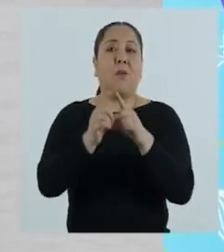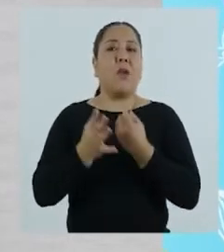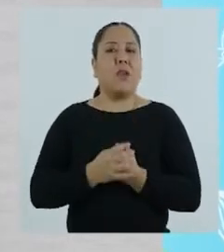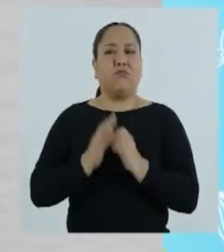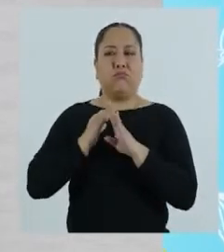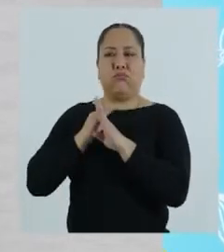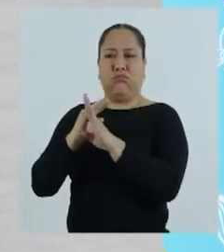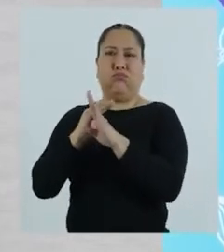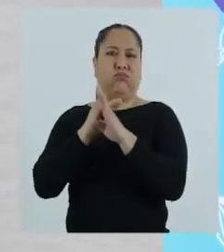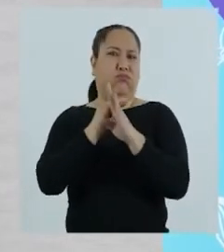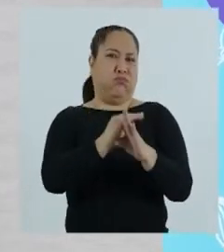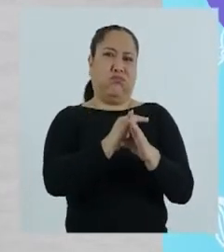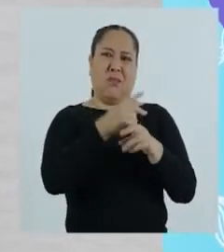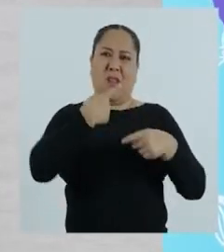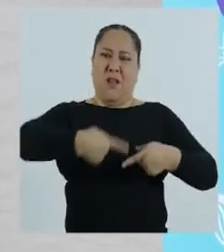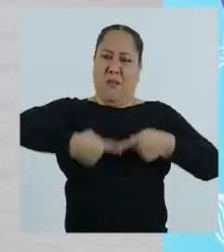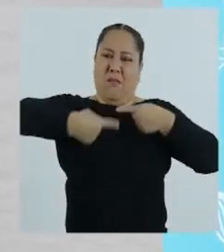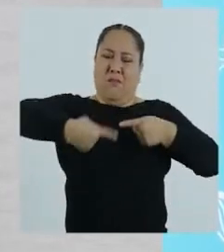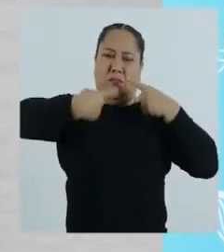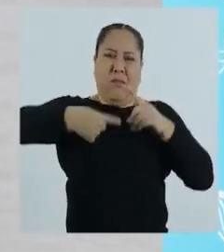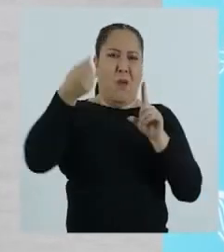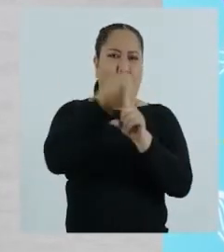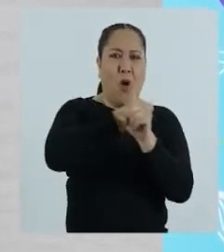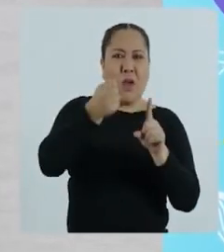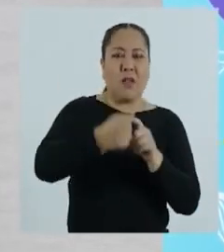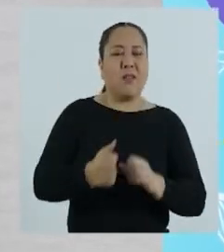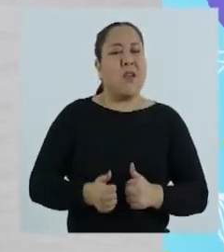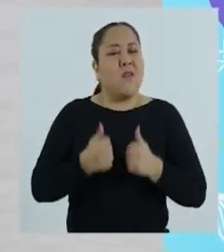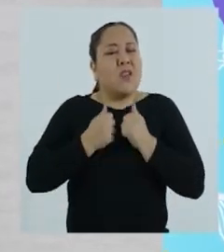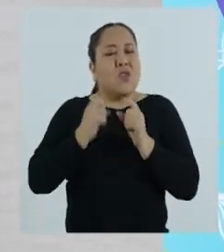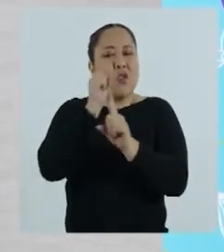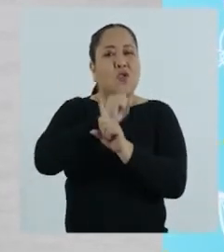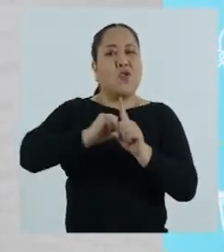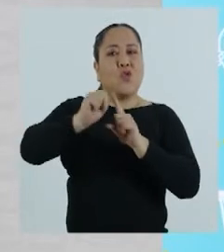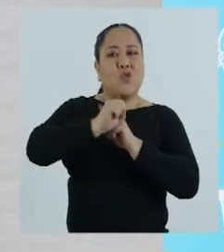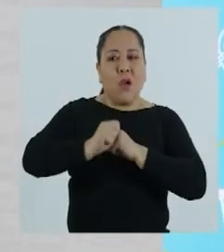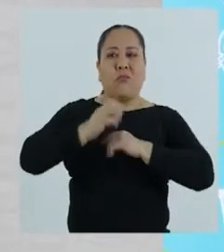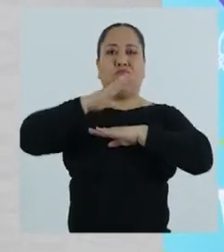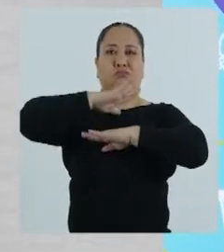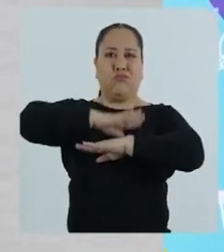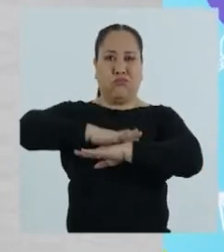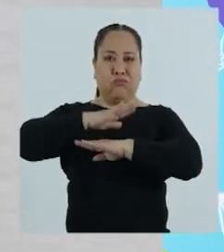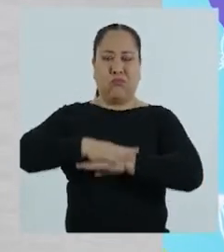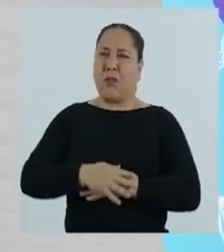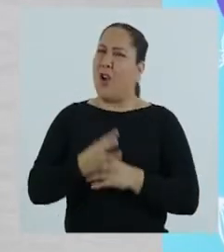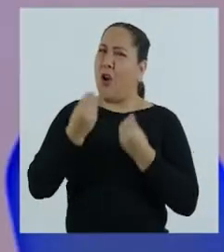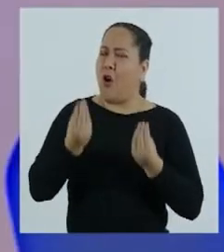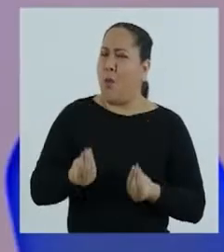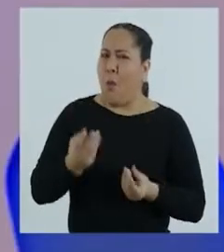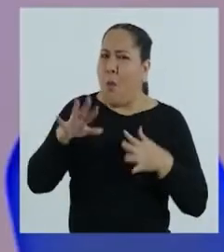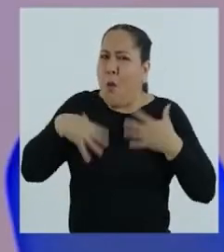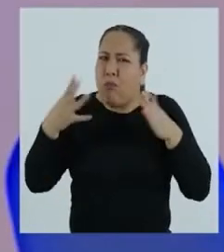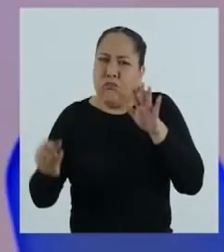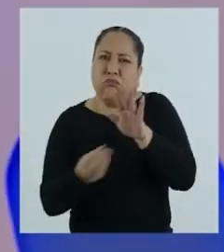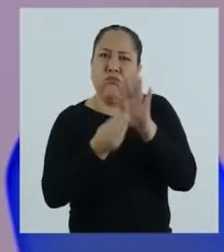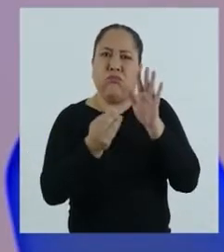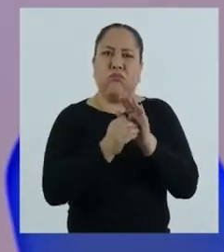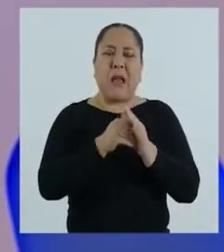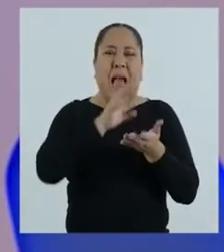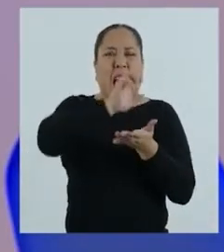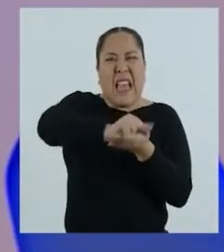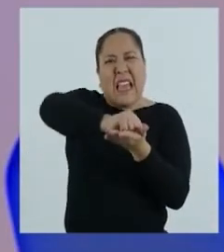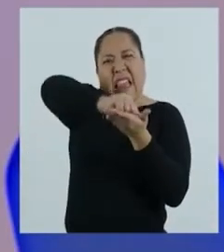Además, se evitan conflictos, violencia y se vive en una sociedad armoniosa. ¿Cómo podríamos